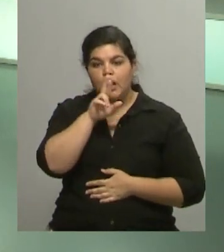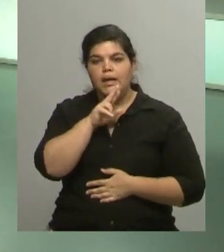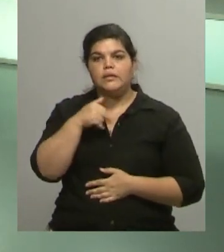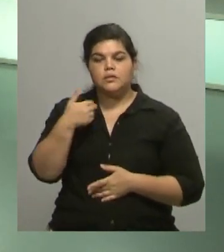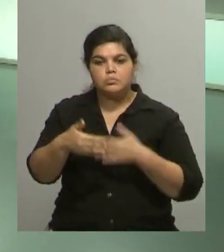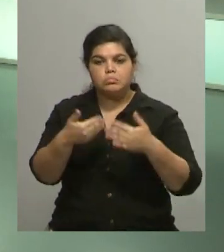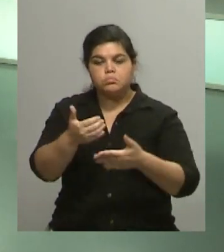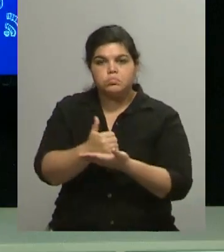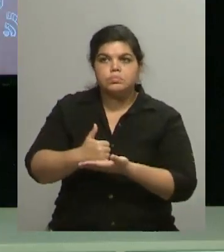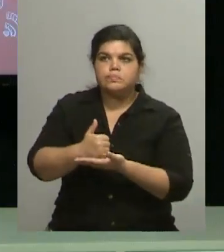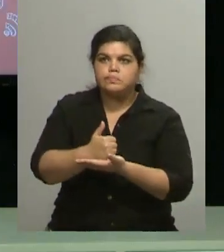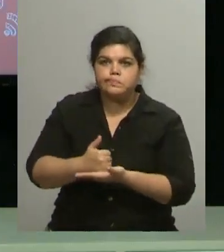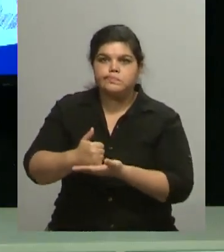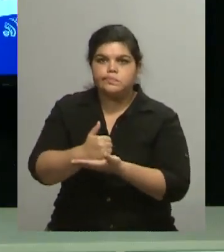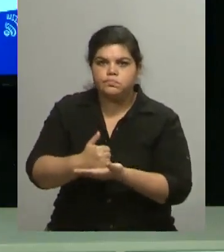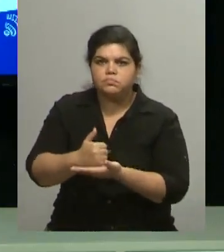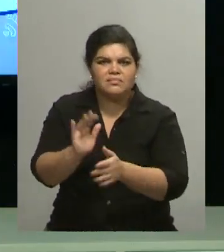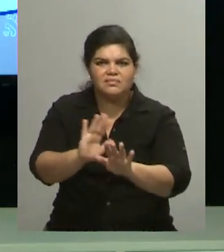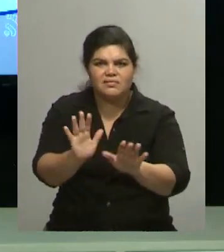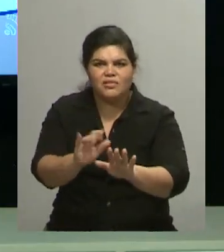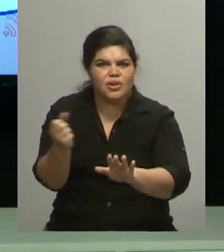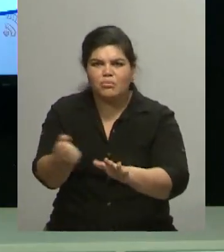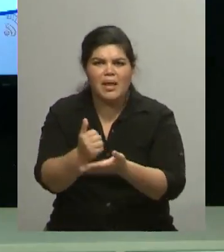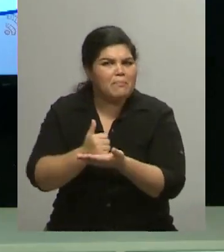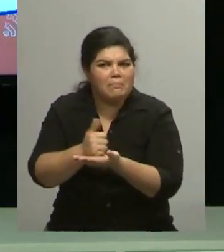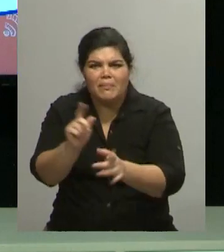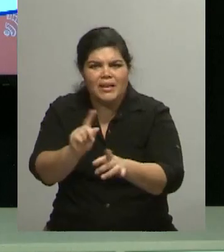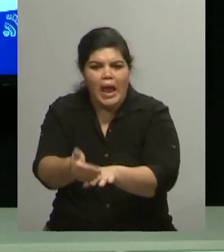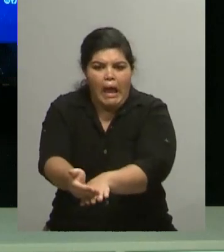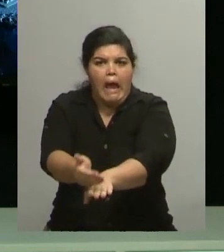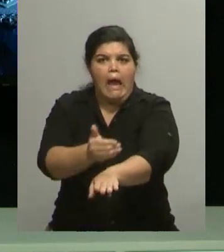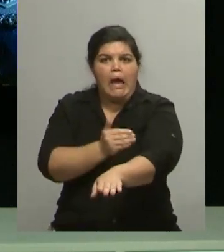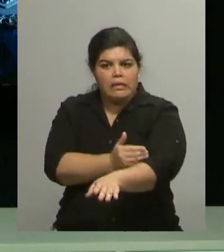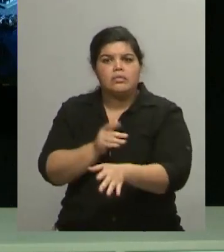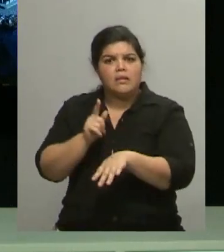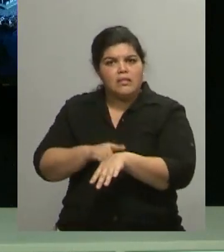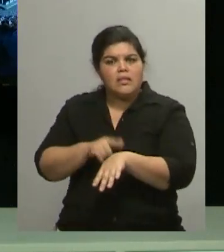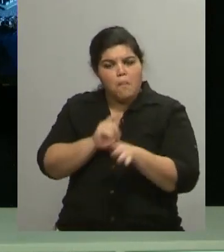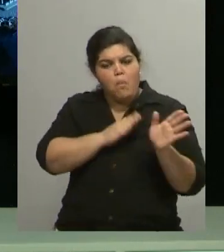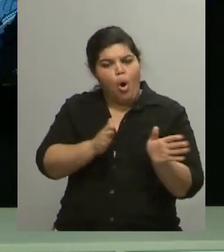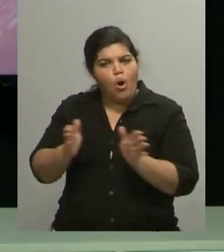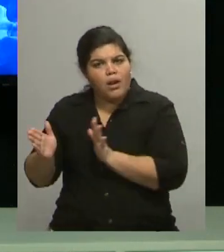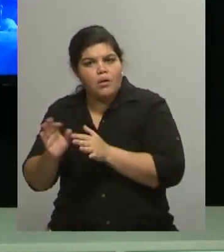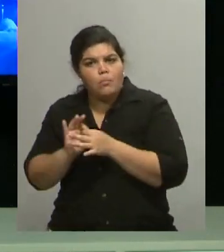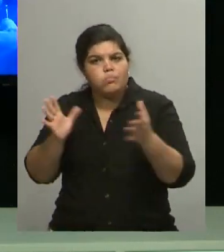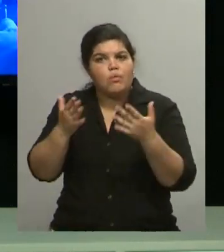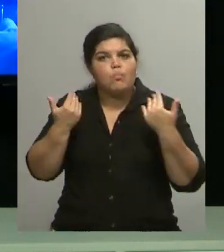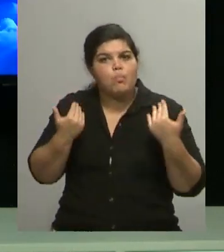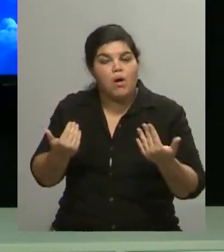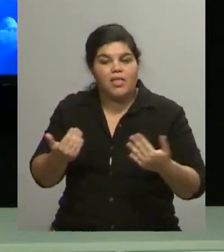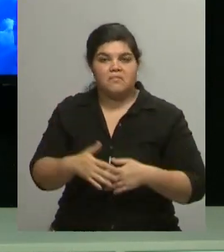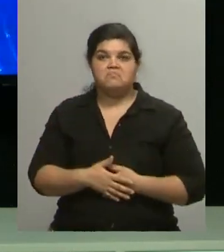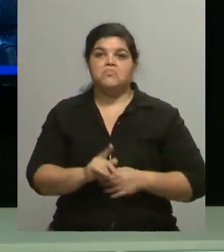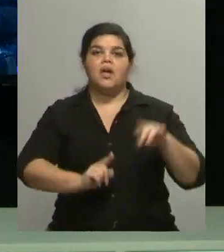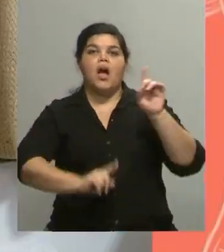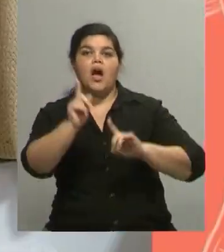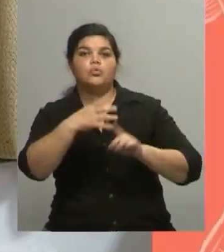si lo pueden empezar a hacer antes, es mejor. Claro. Porque de verdad que son espacios para uno. Yo tengo alumnas